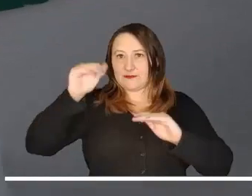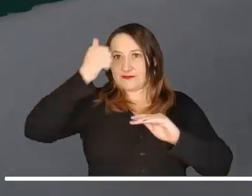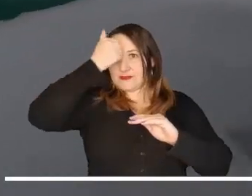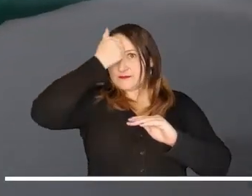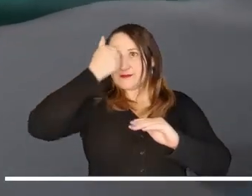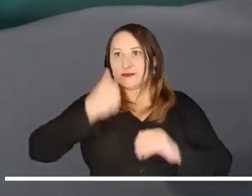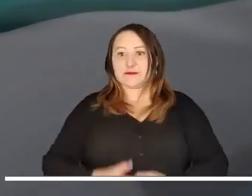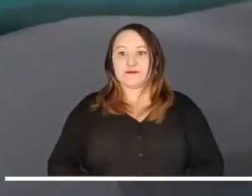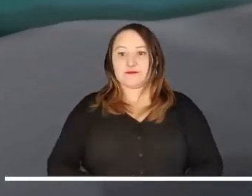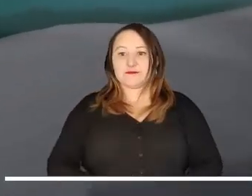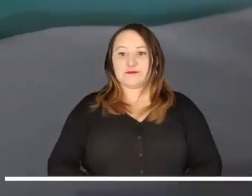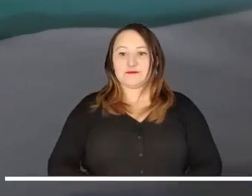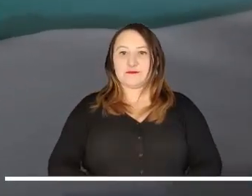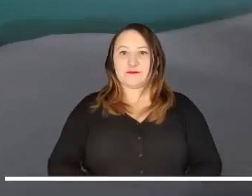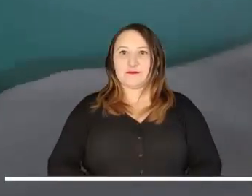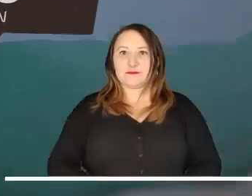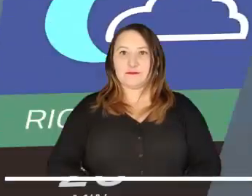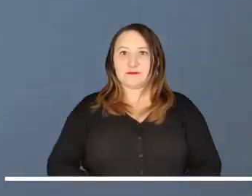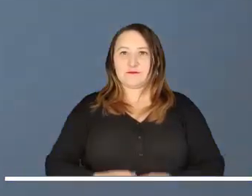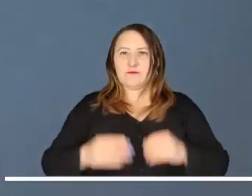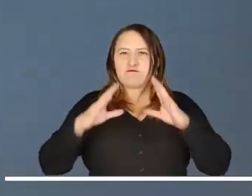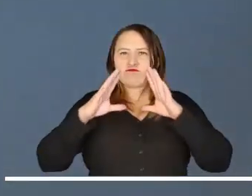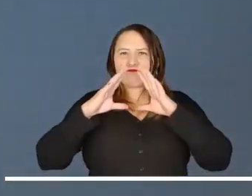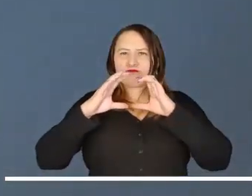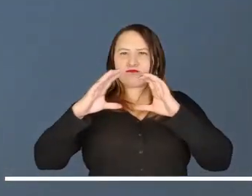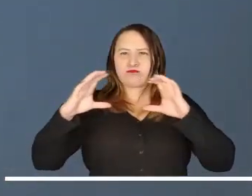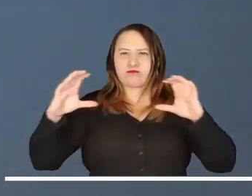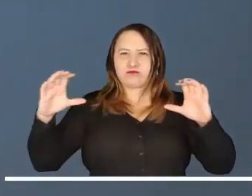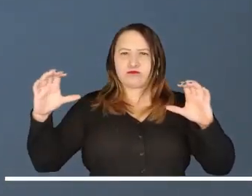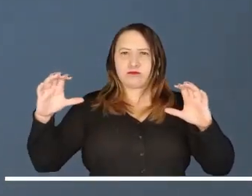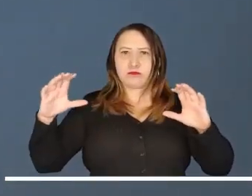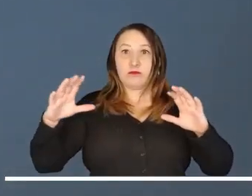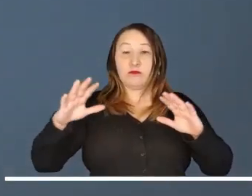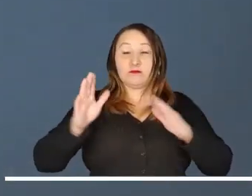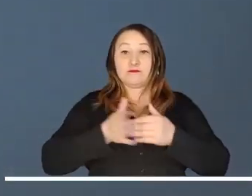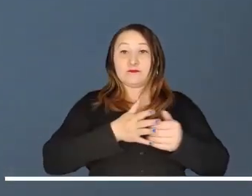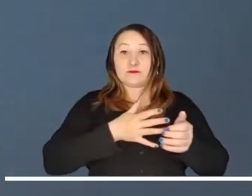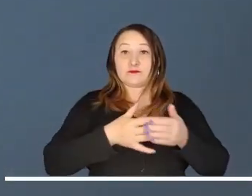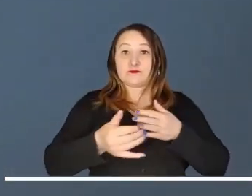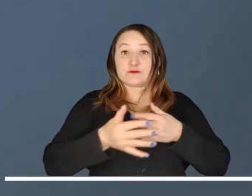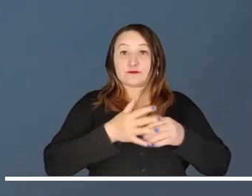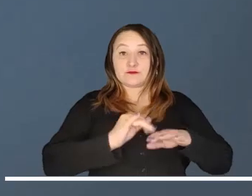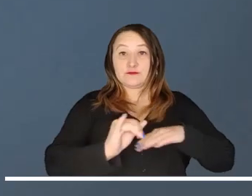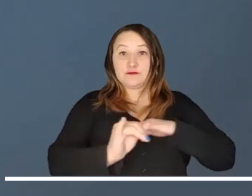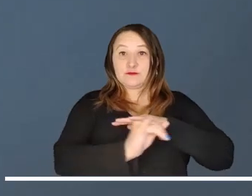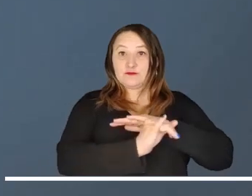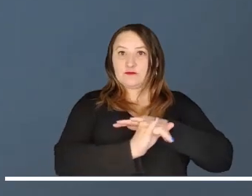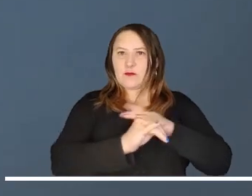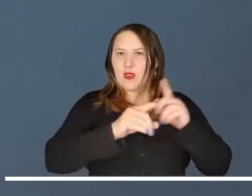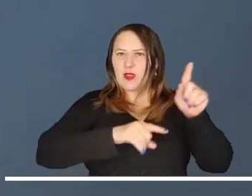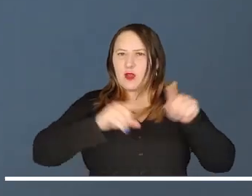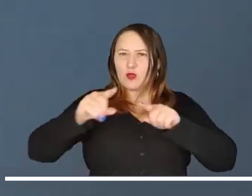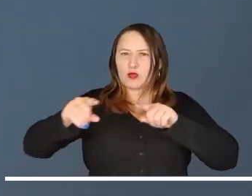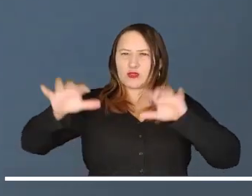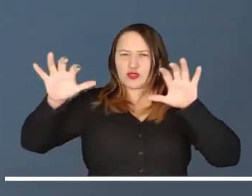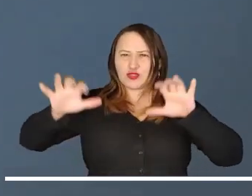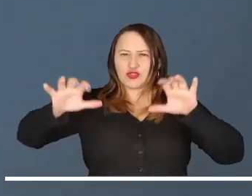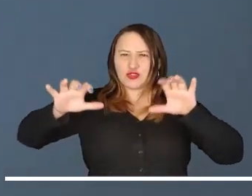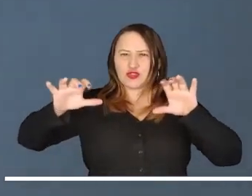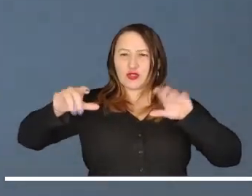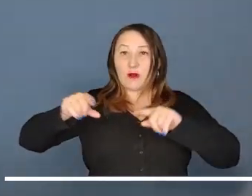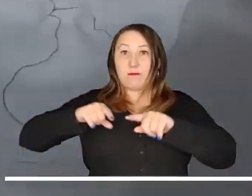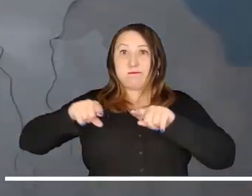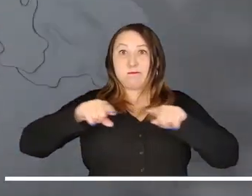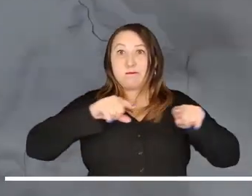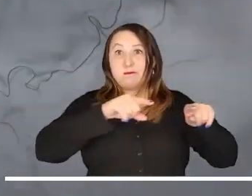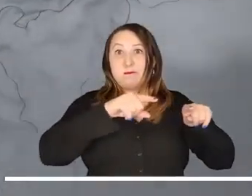Aunque la nubosidad será menor en todo el archipiélago, podrán surgir algunas lluvias dispersas de baja intensidad